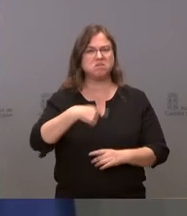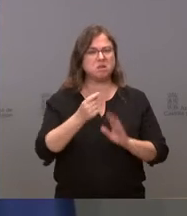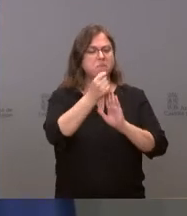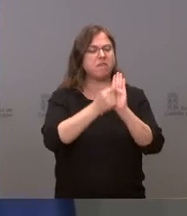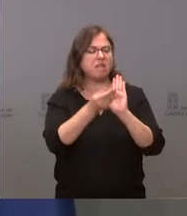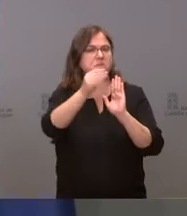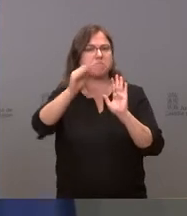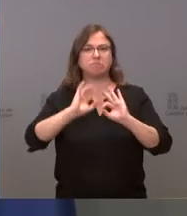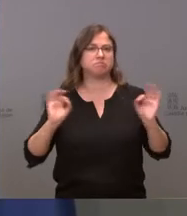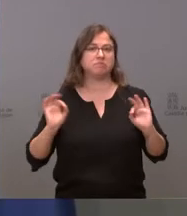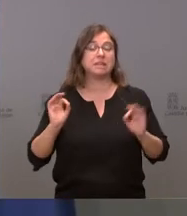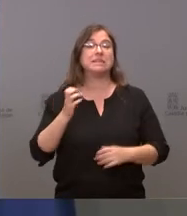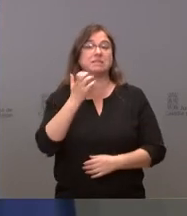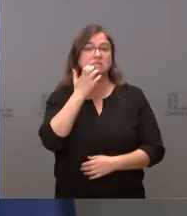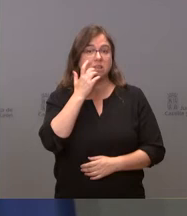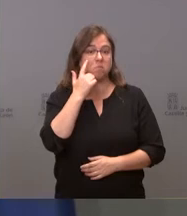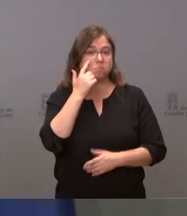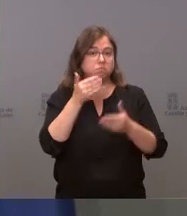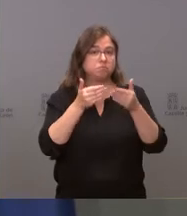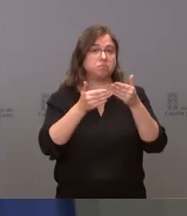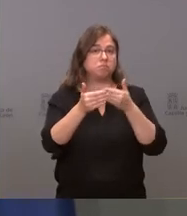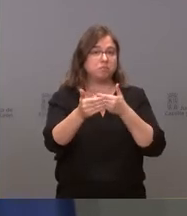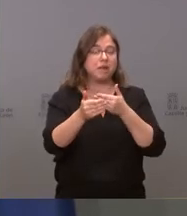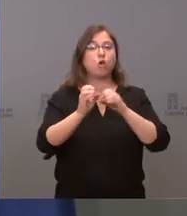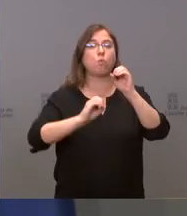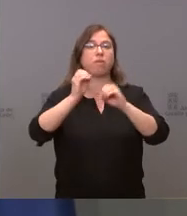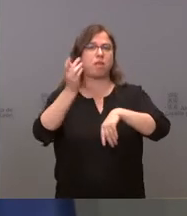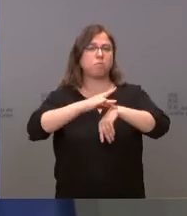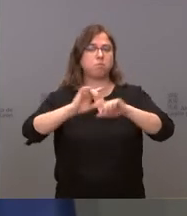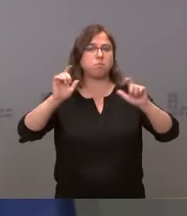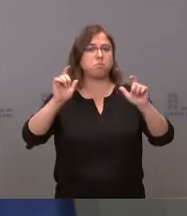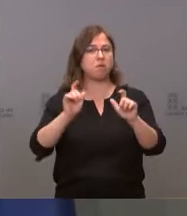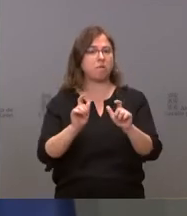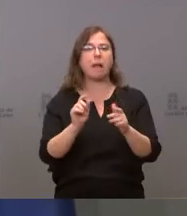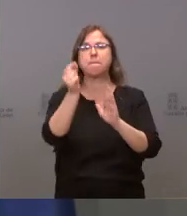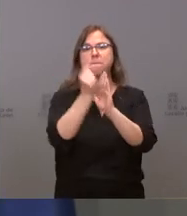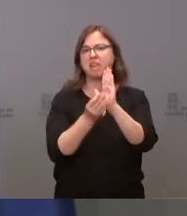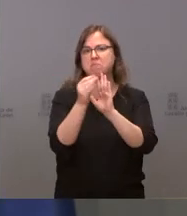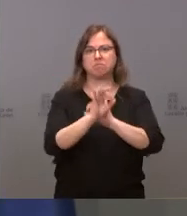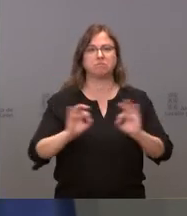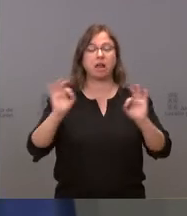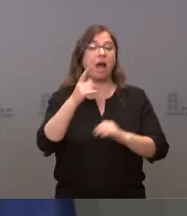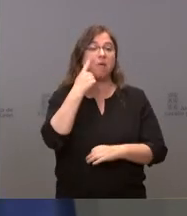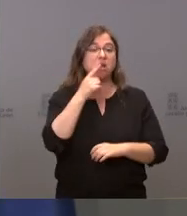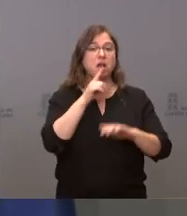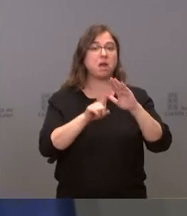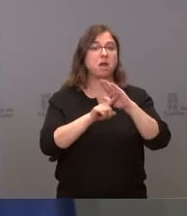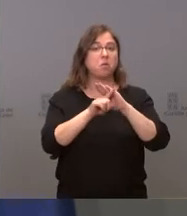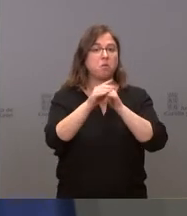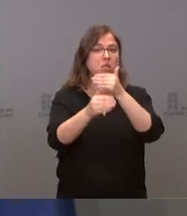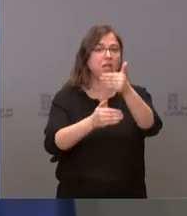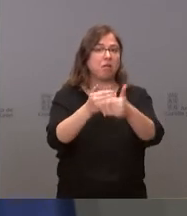medidas si vemos que la incidencia comienza a bajar de manera sostenida. Estamos viendo un poco cuál es la evolución. La evolución a día de hoy